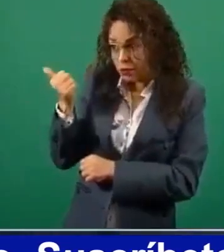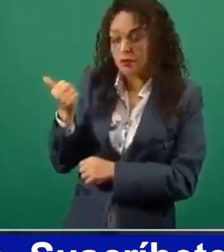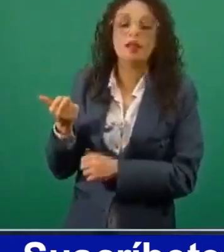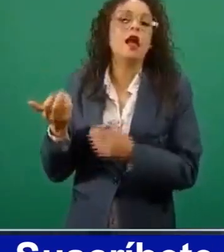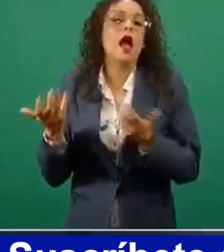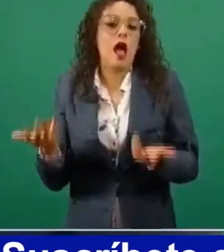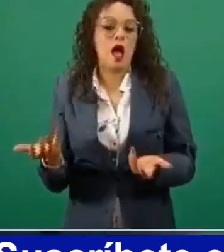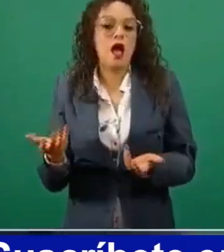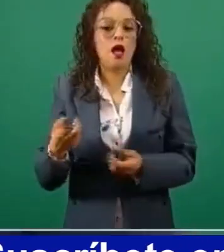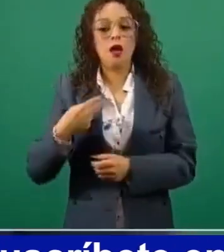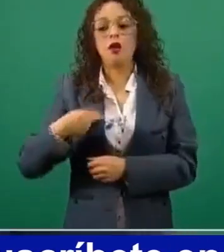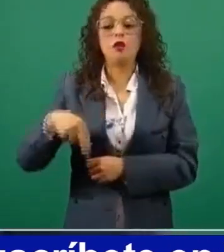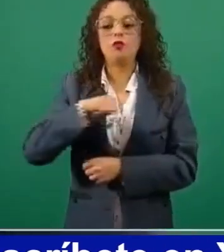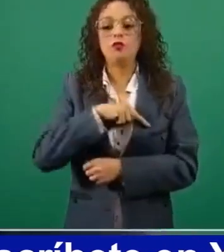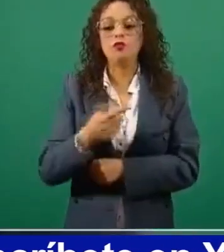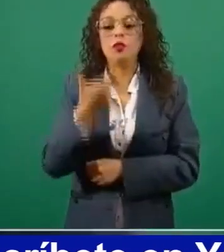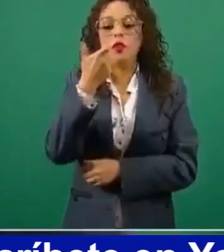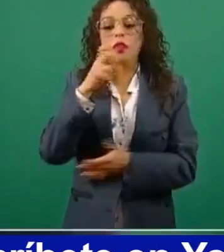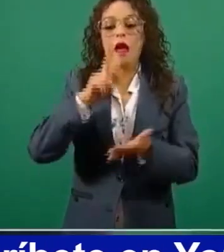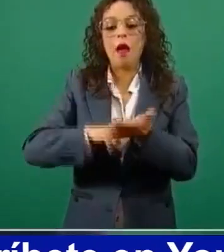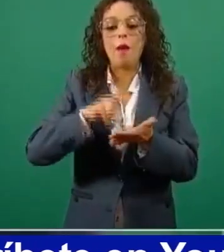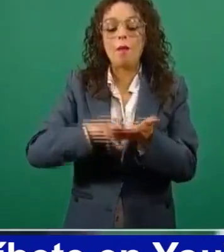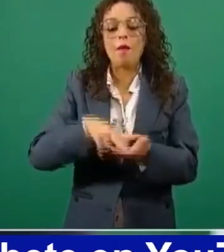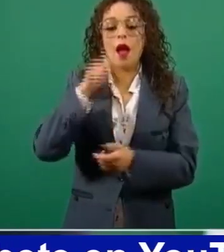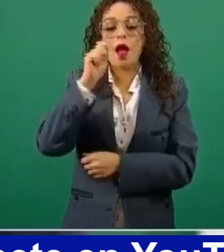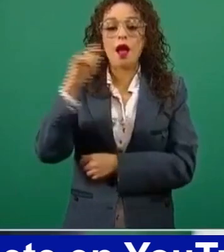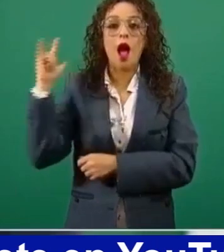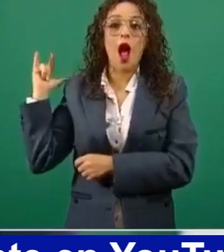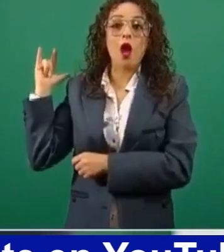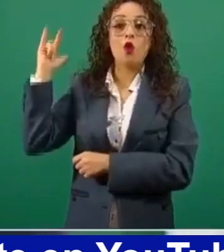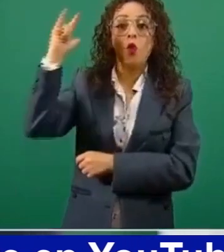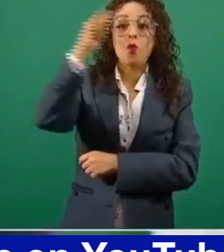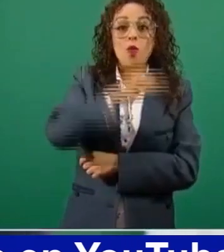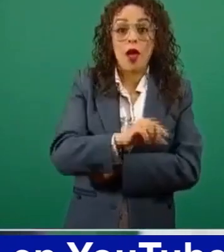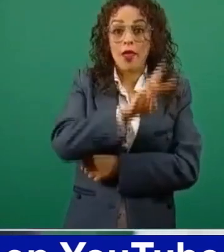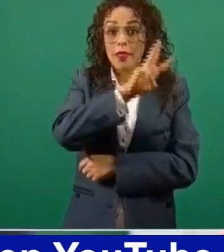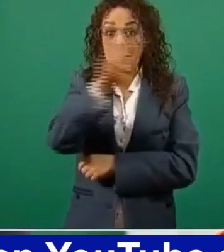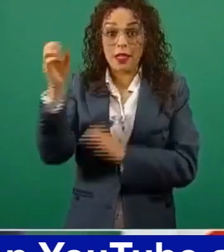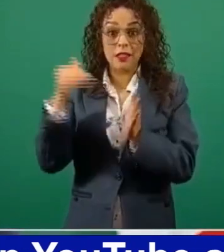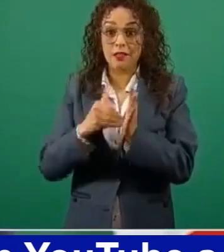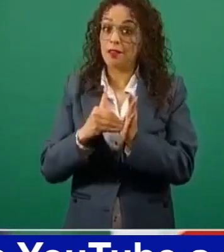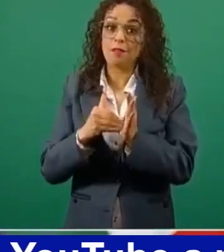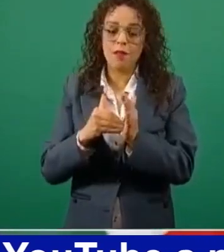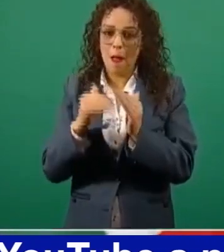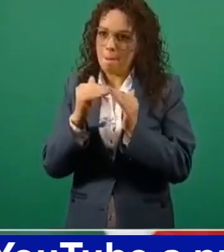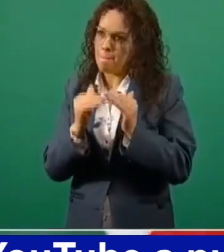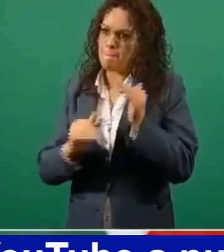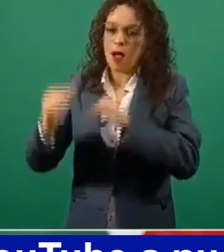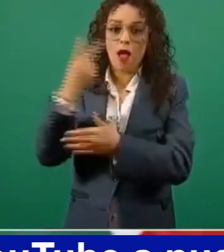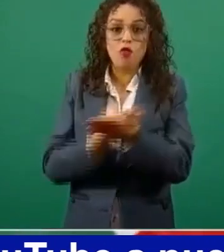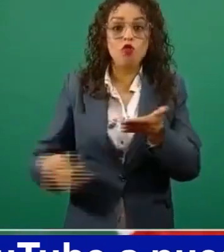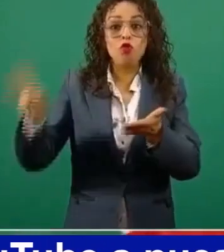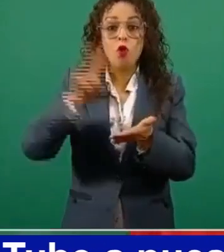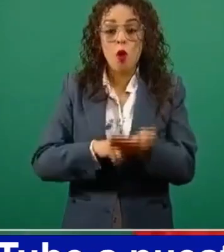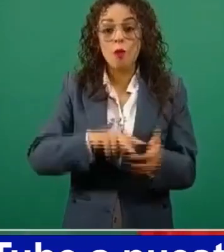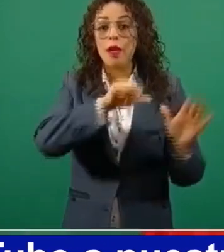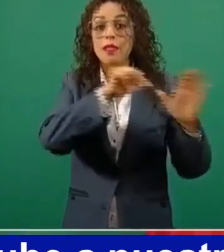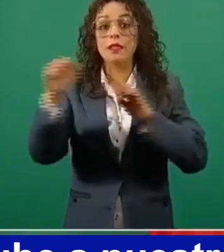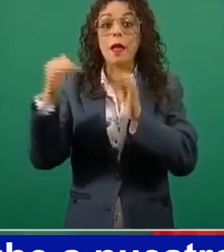el aeropuerto, no 300 mil, sino 600 mil millones,